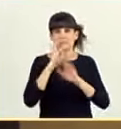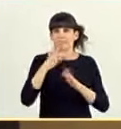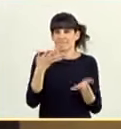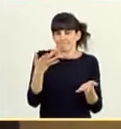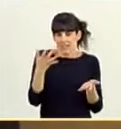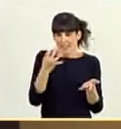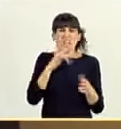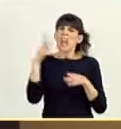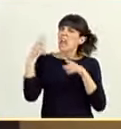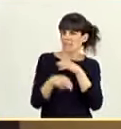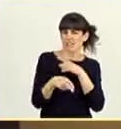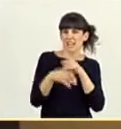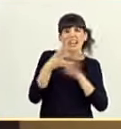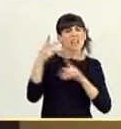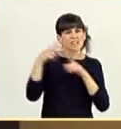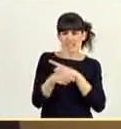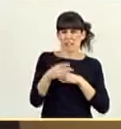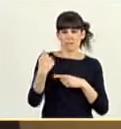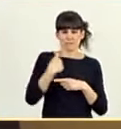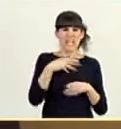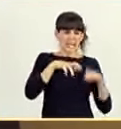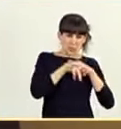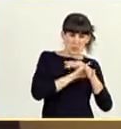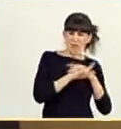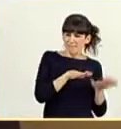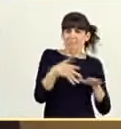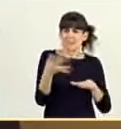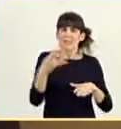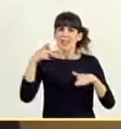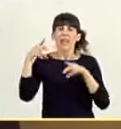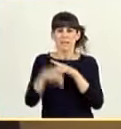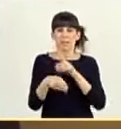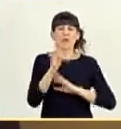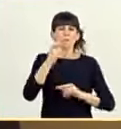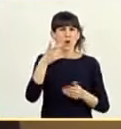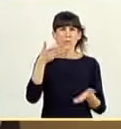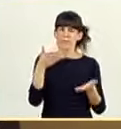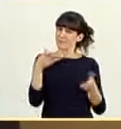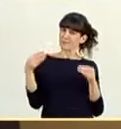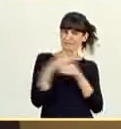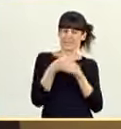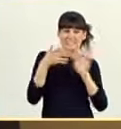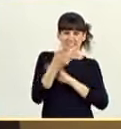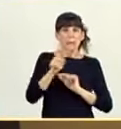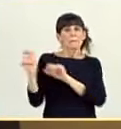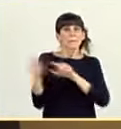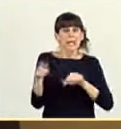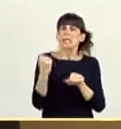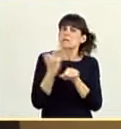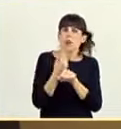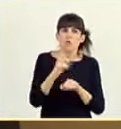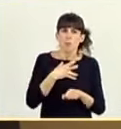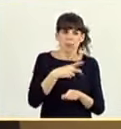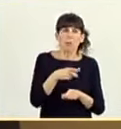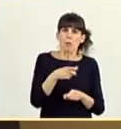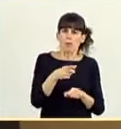que debemos evitar con todos los medios que sean necesarios. Pero se produce una paradoja. Estos migrantes no pueden trabajar, pero lo